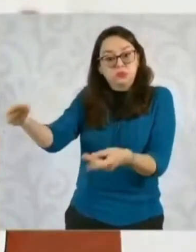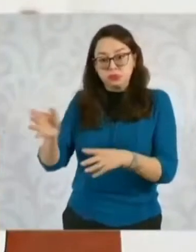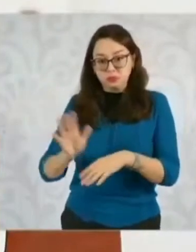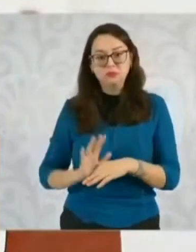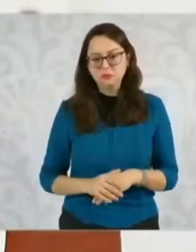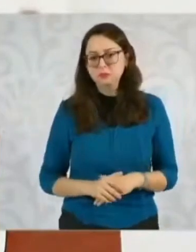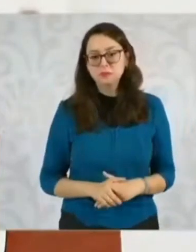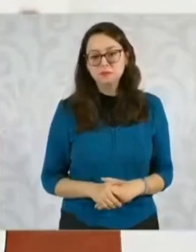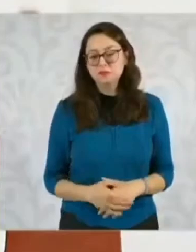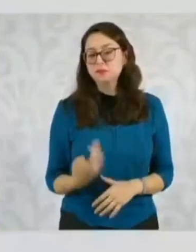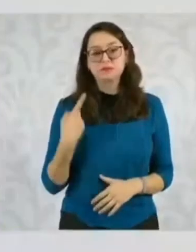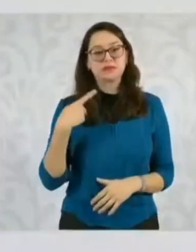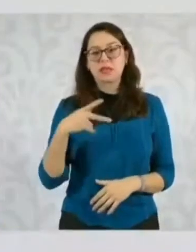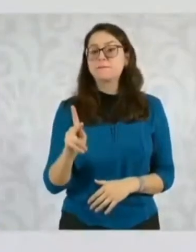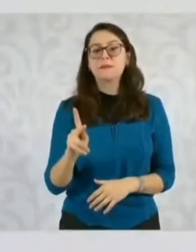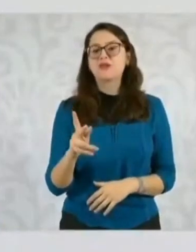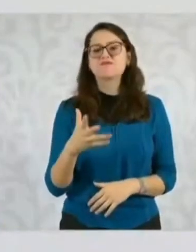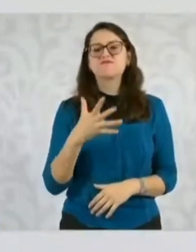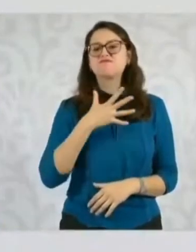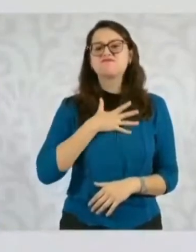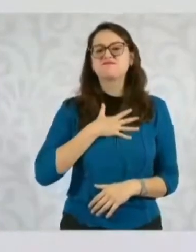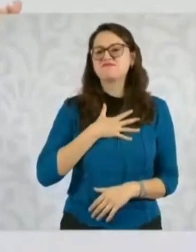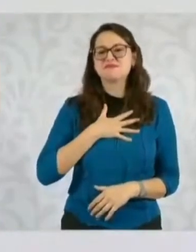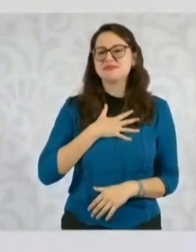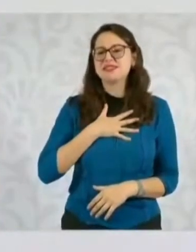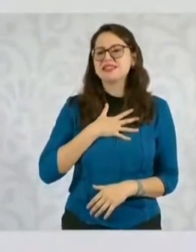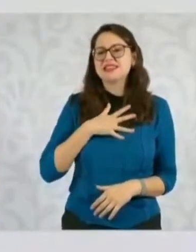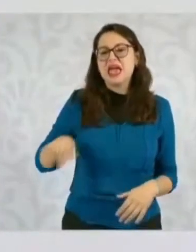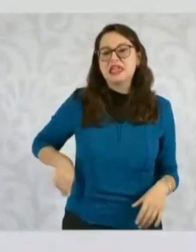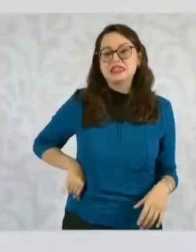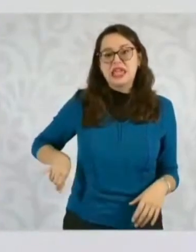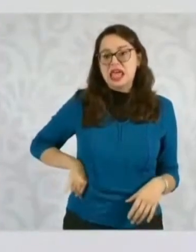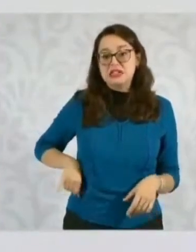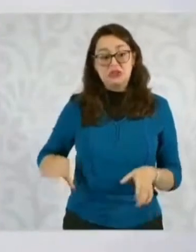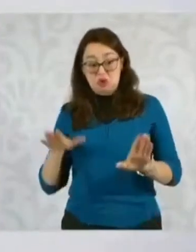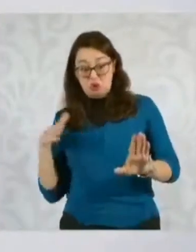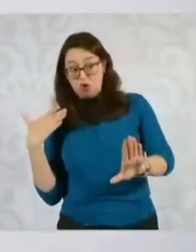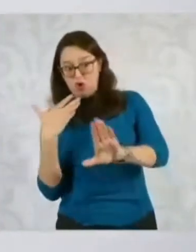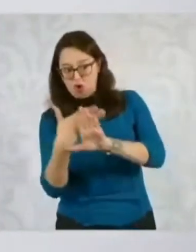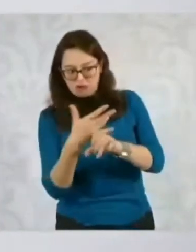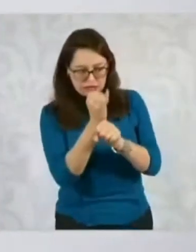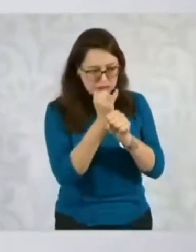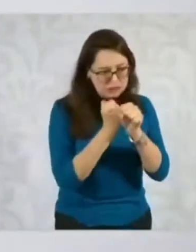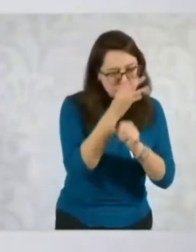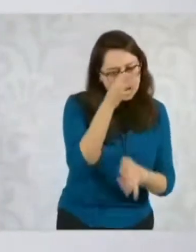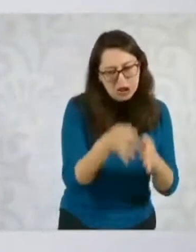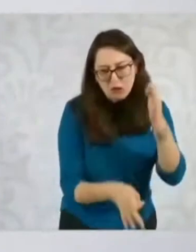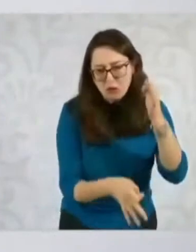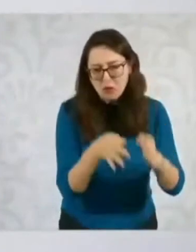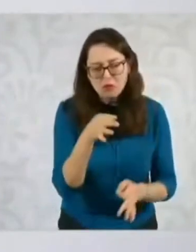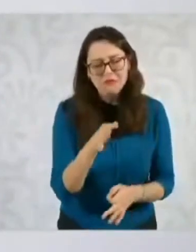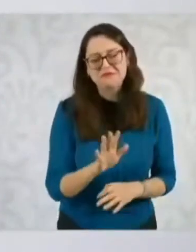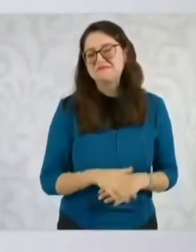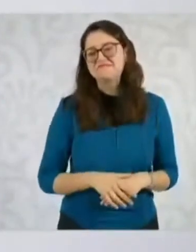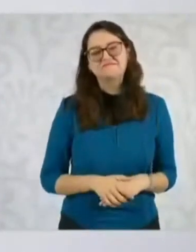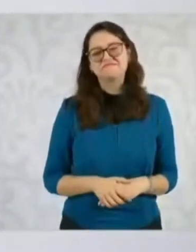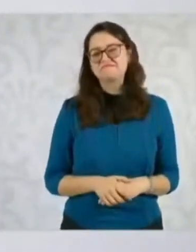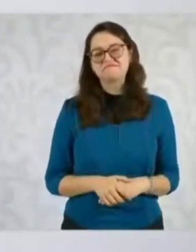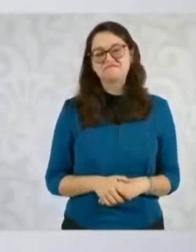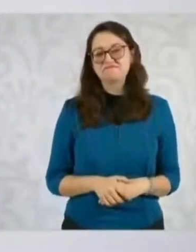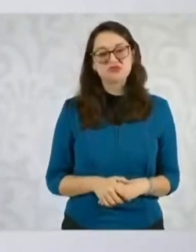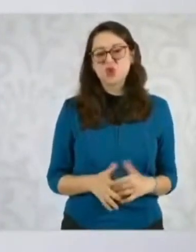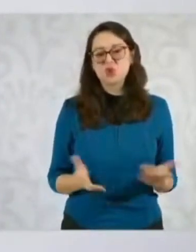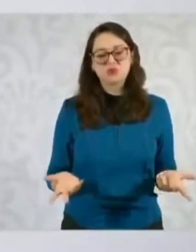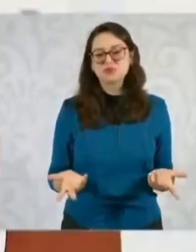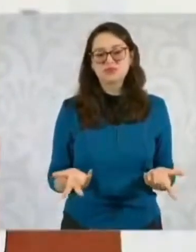presidenta no es levantar una investigación particular sobre Felipe Calderón, que